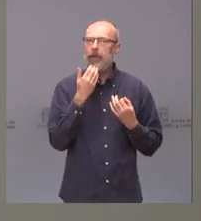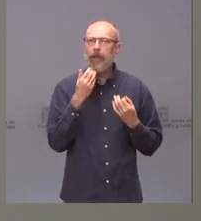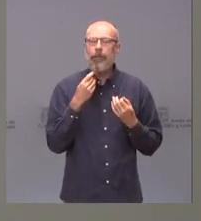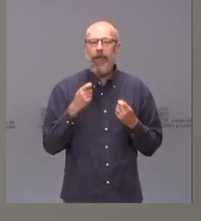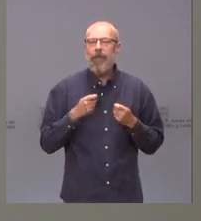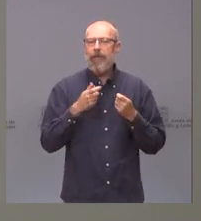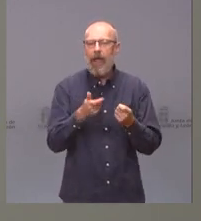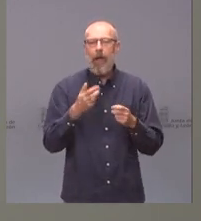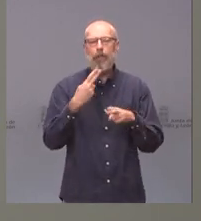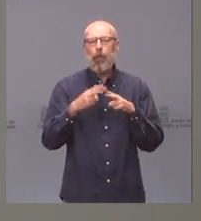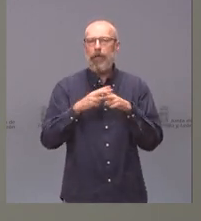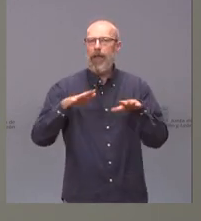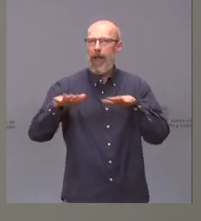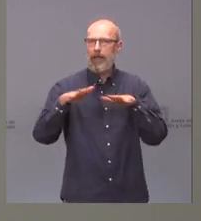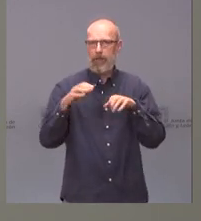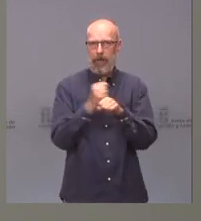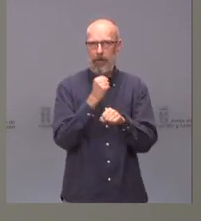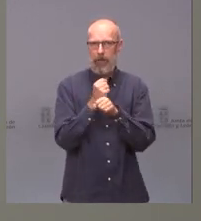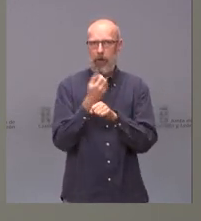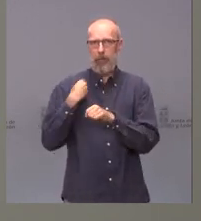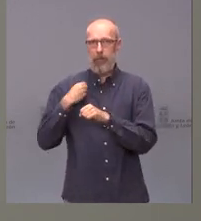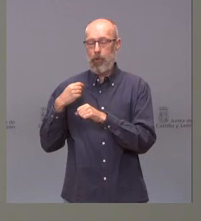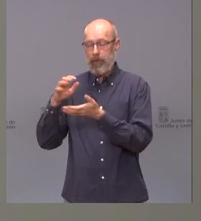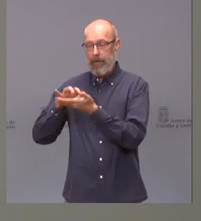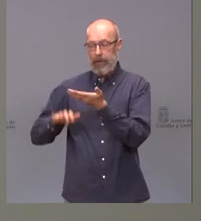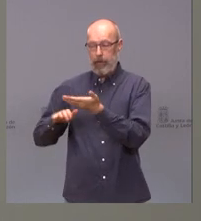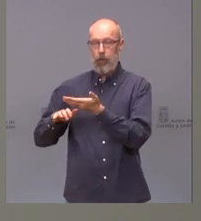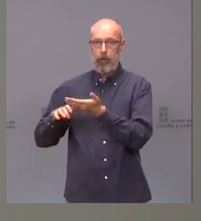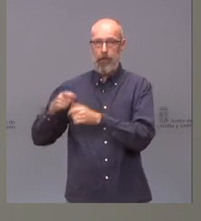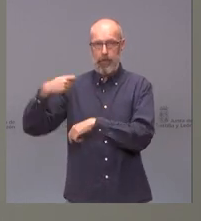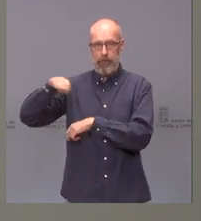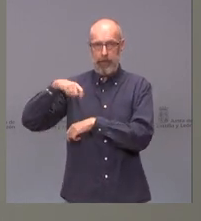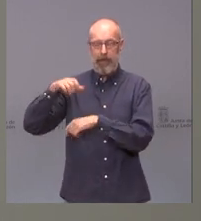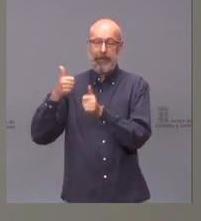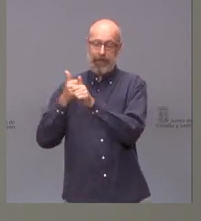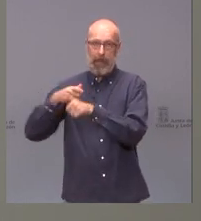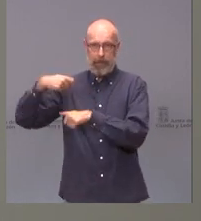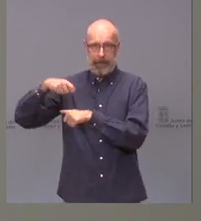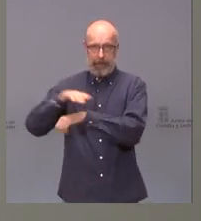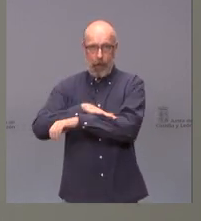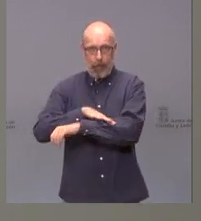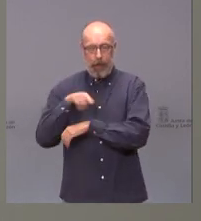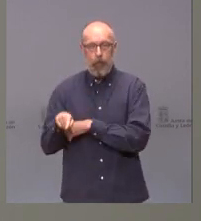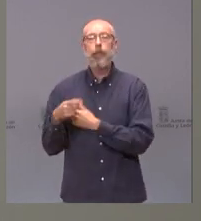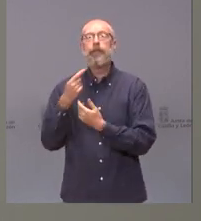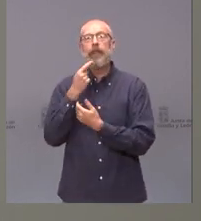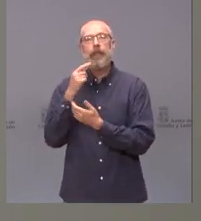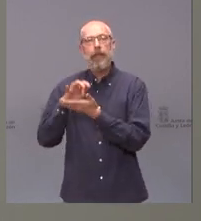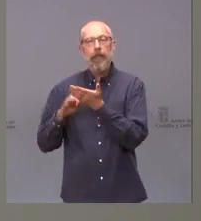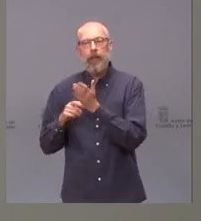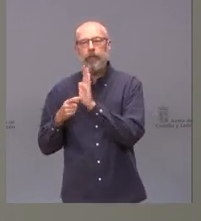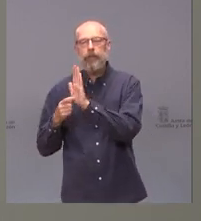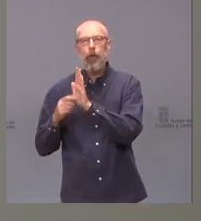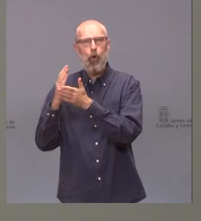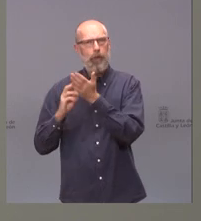empleo. Tenemos un escrito del Gobierno, de la Secretaría de Presidencia del Gobierno, que dice a otra comunidad